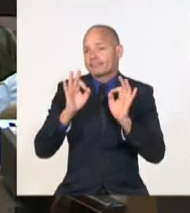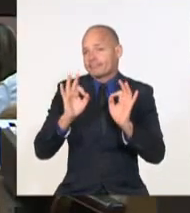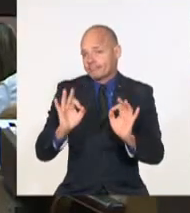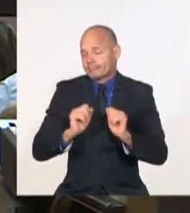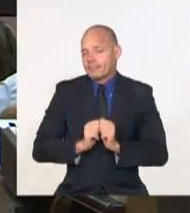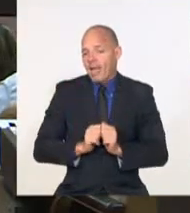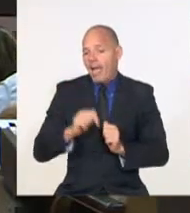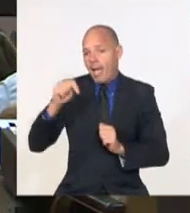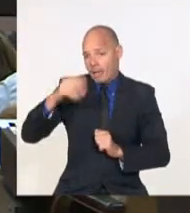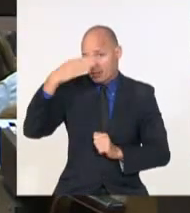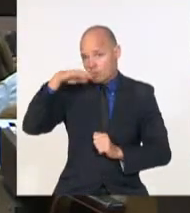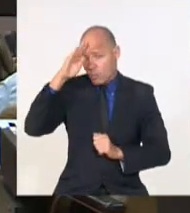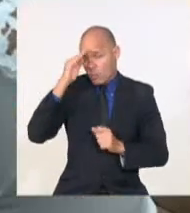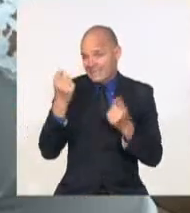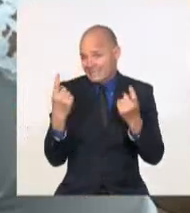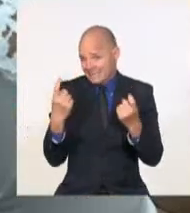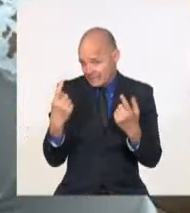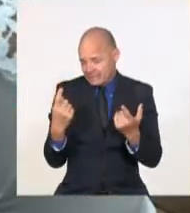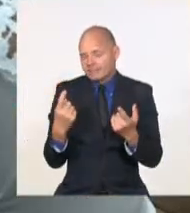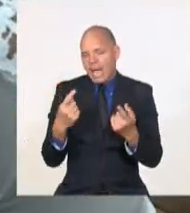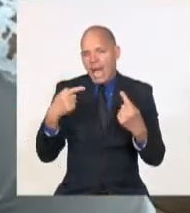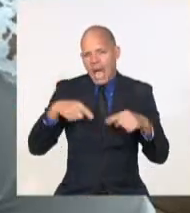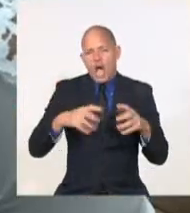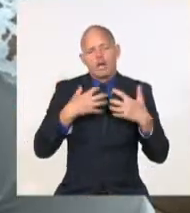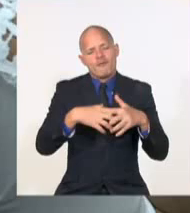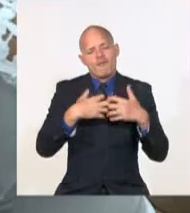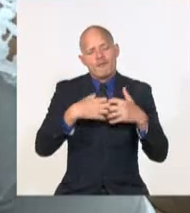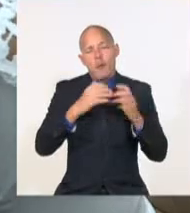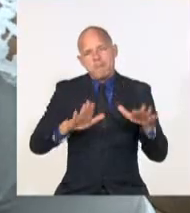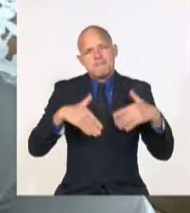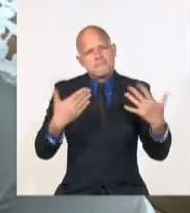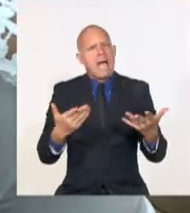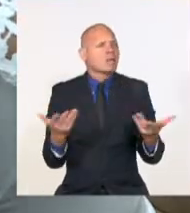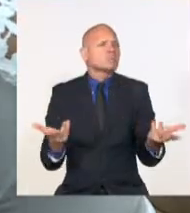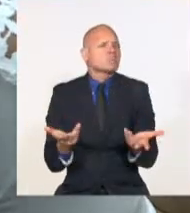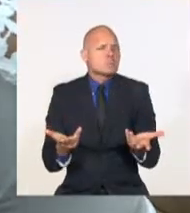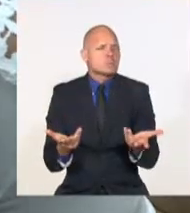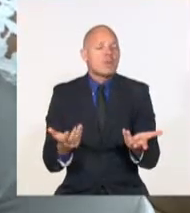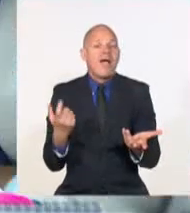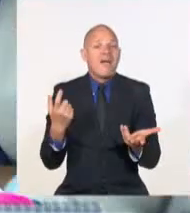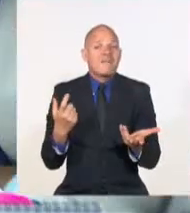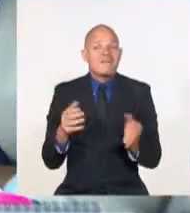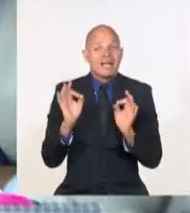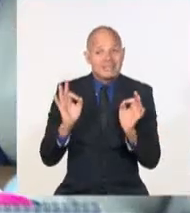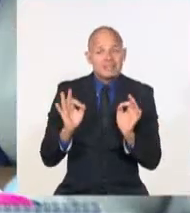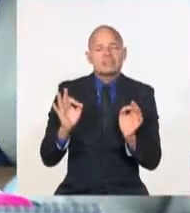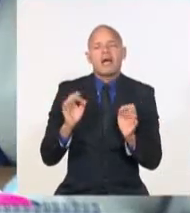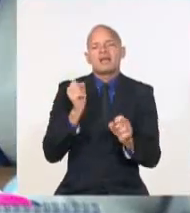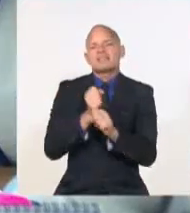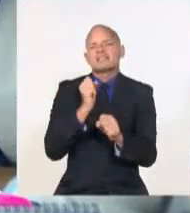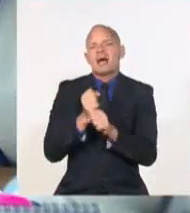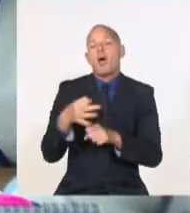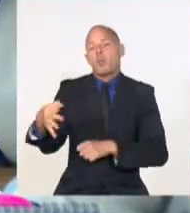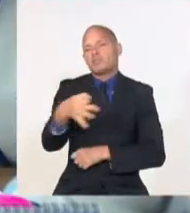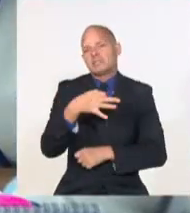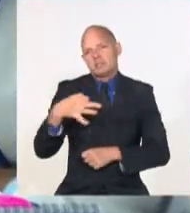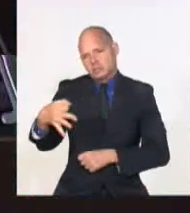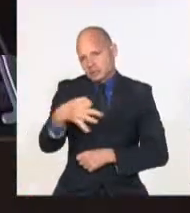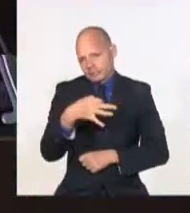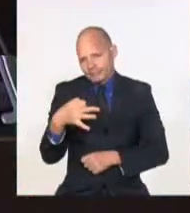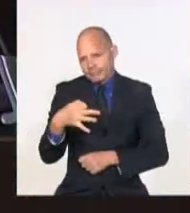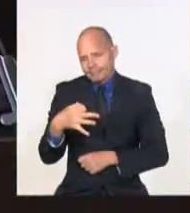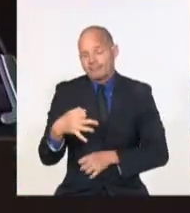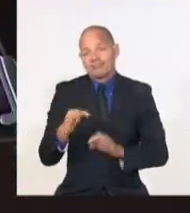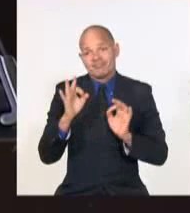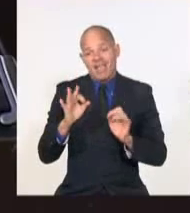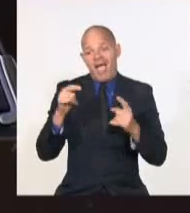país contará con más producción cuando tengamos los sistemas productivos municipales. Nosotros tenemos que terminar de construir para que